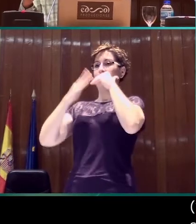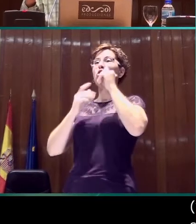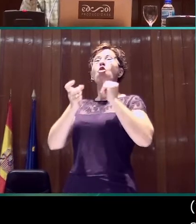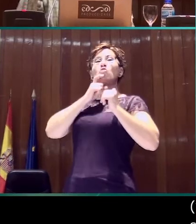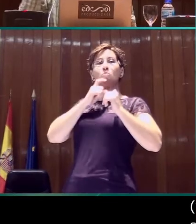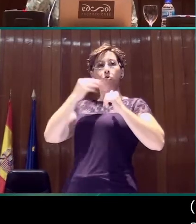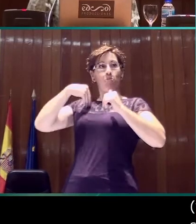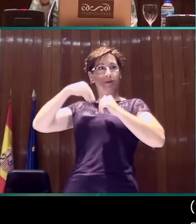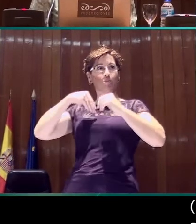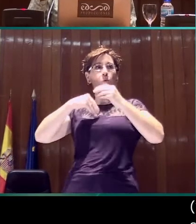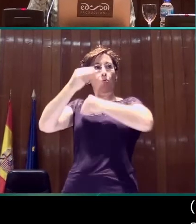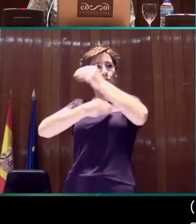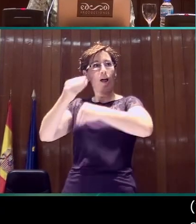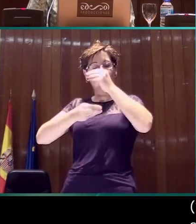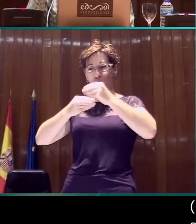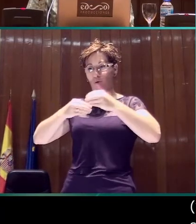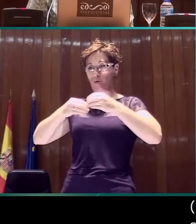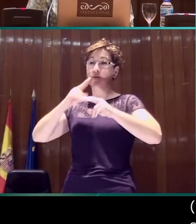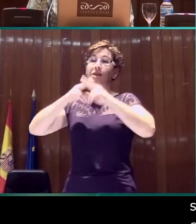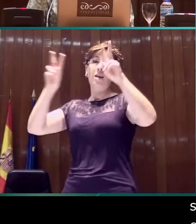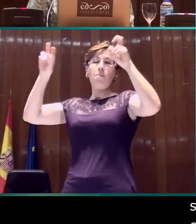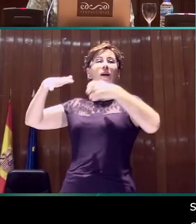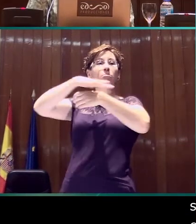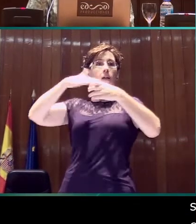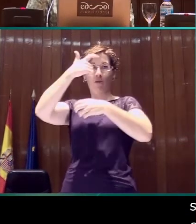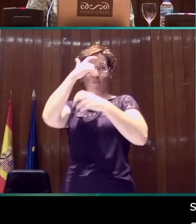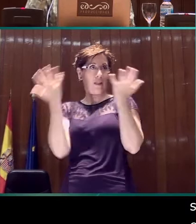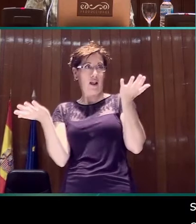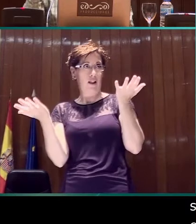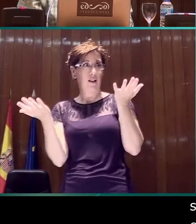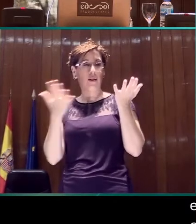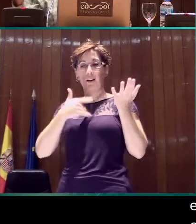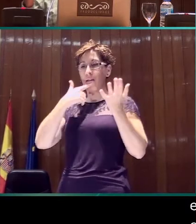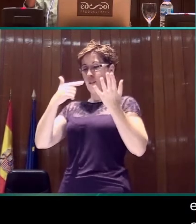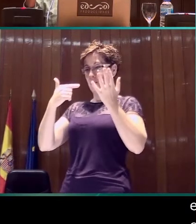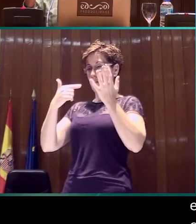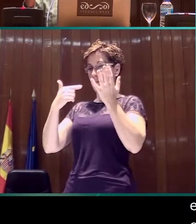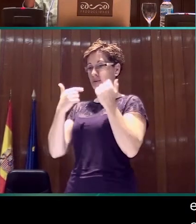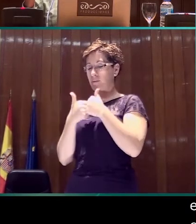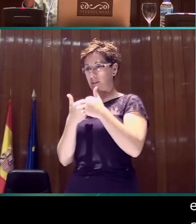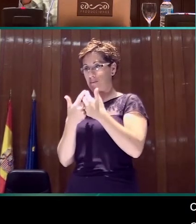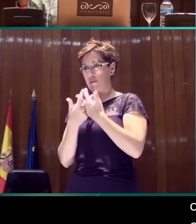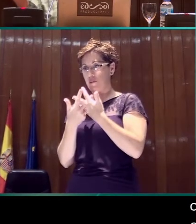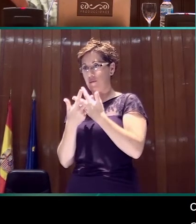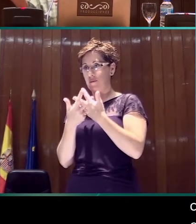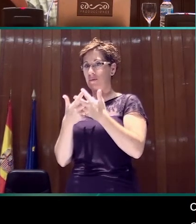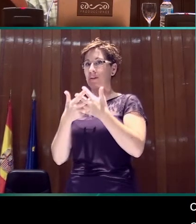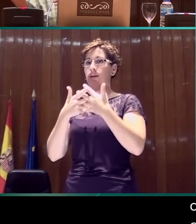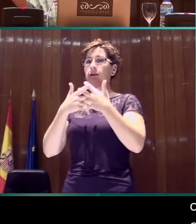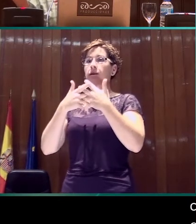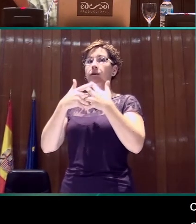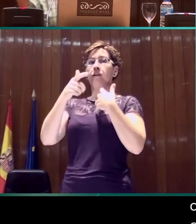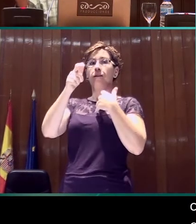comunicación es que los espacios mentales que yo construyo y que mi interlocutor